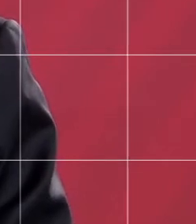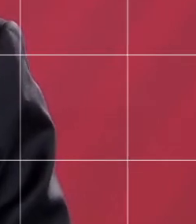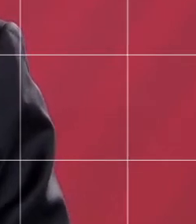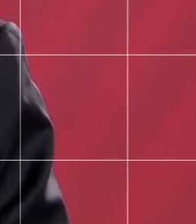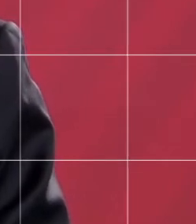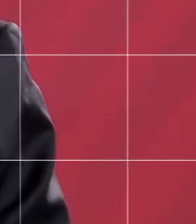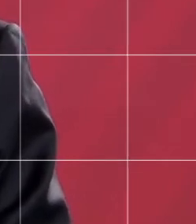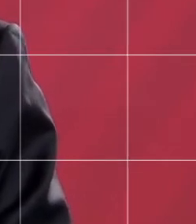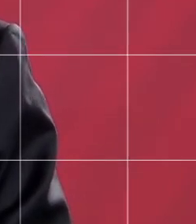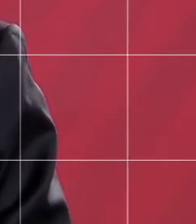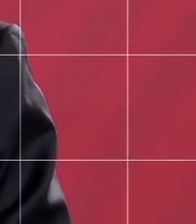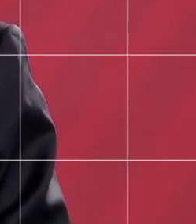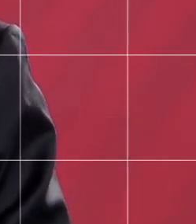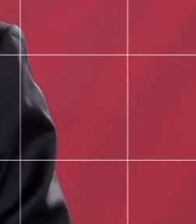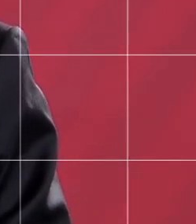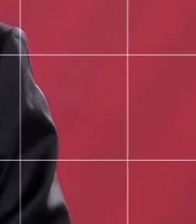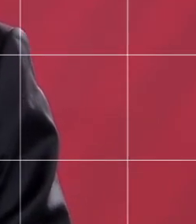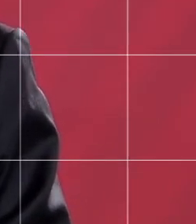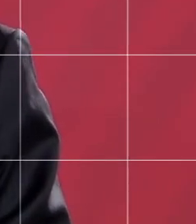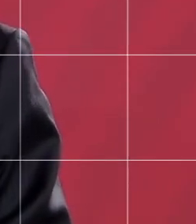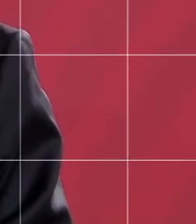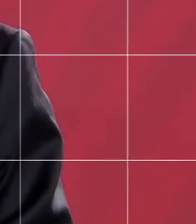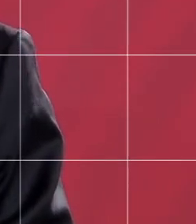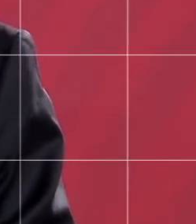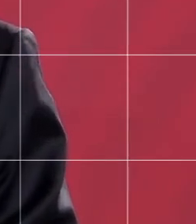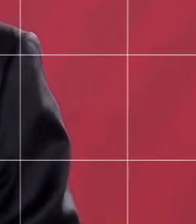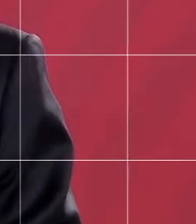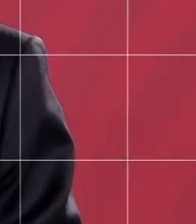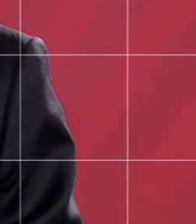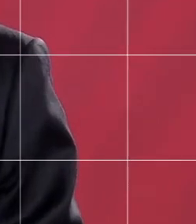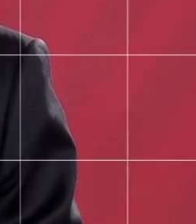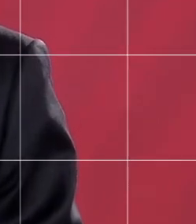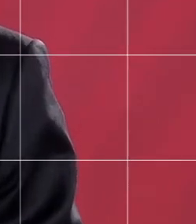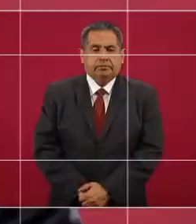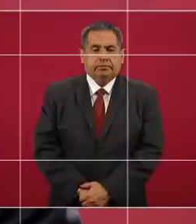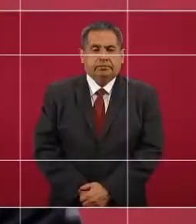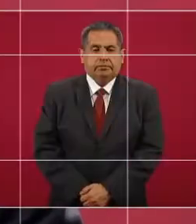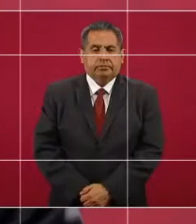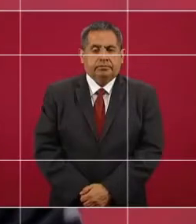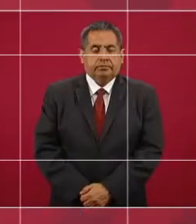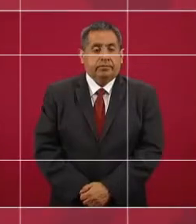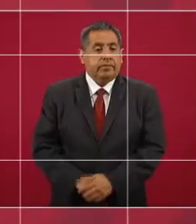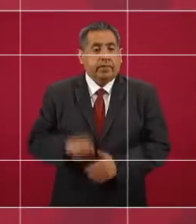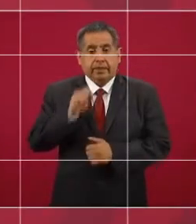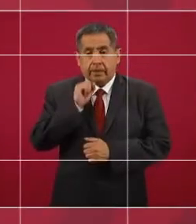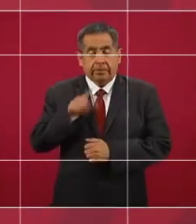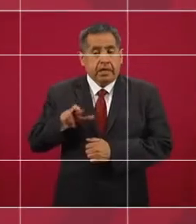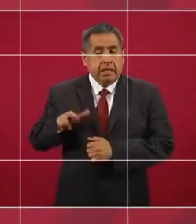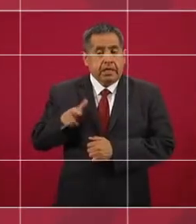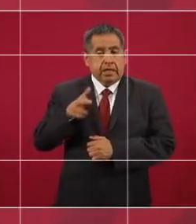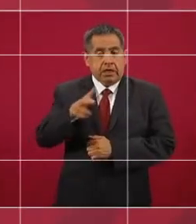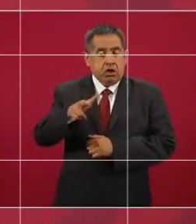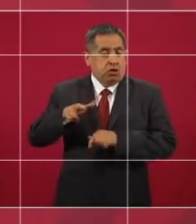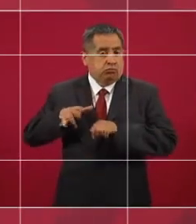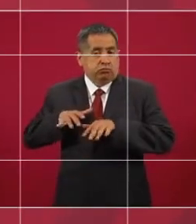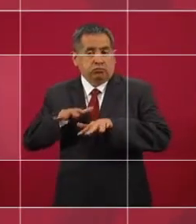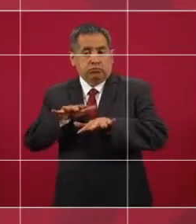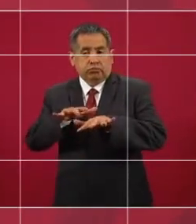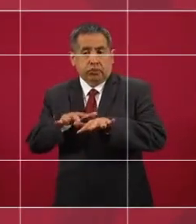también de fondo es el desasolve de los ríos, porque